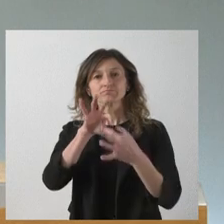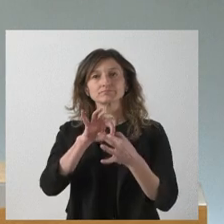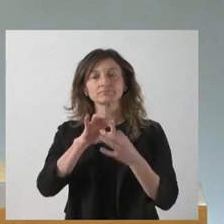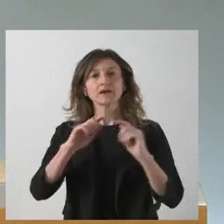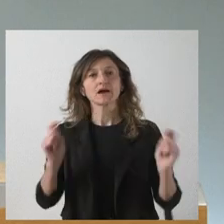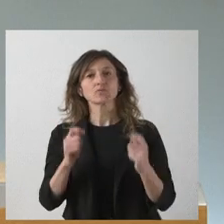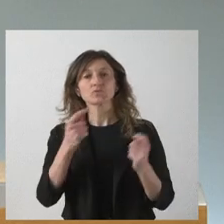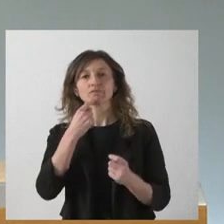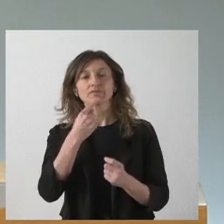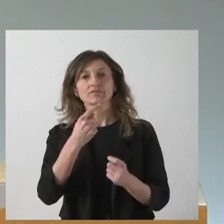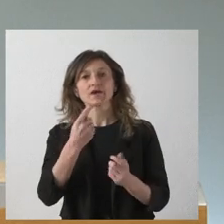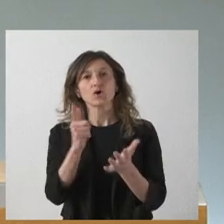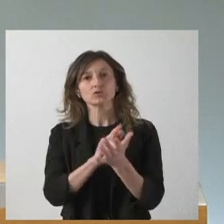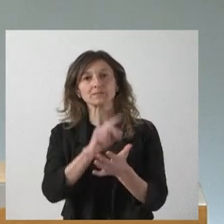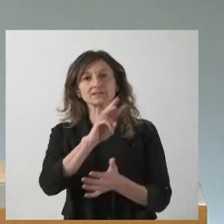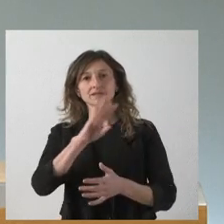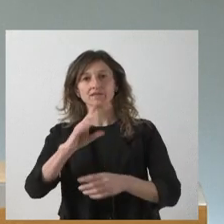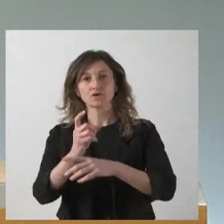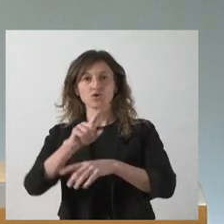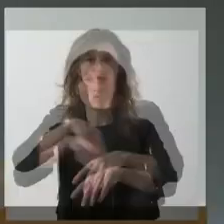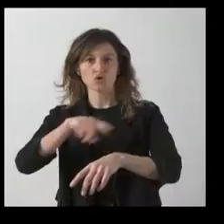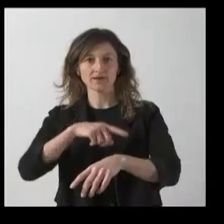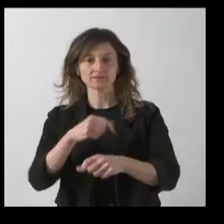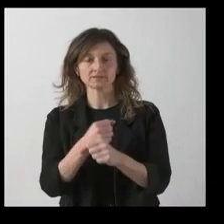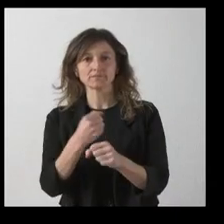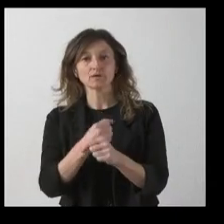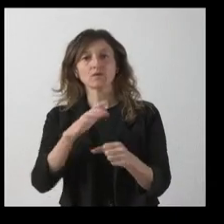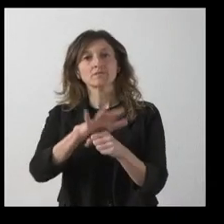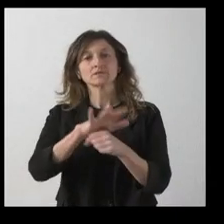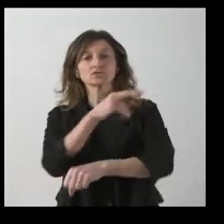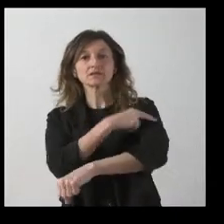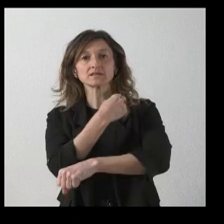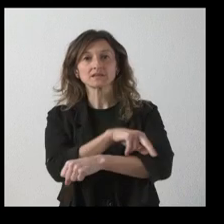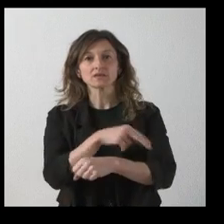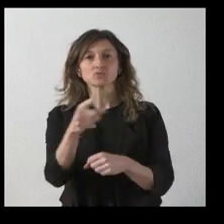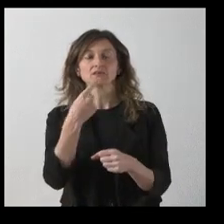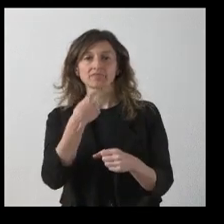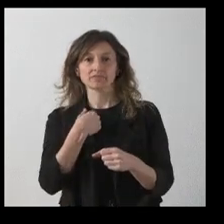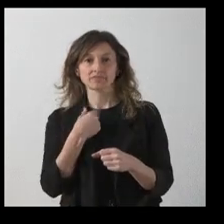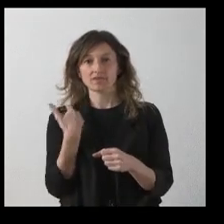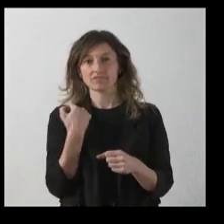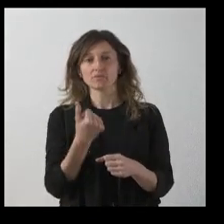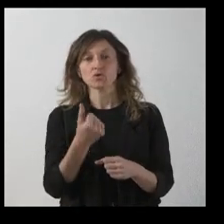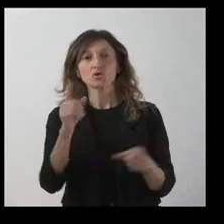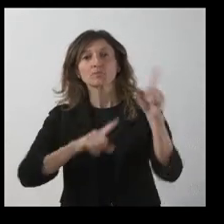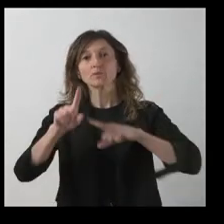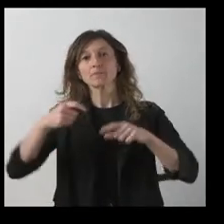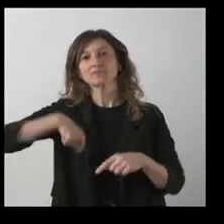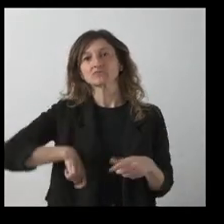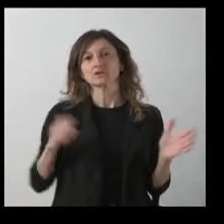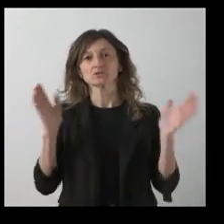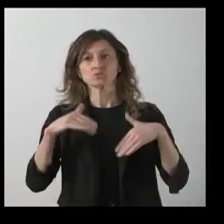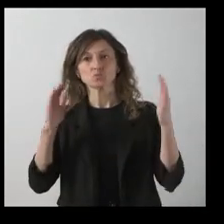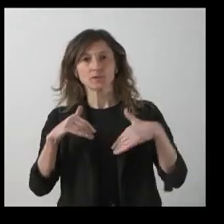de la vuelta a las 35 horas, en el ámbito sanitario, como acaba de decir, el problema es que no hay profesionales.